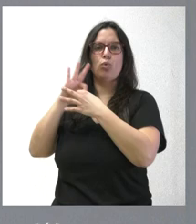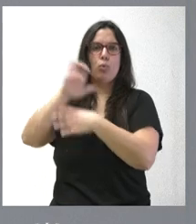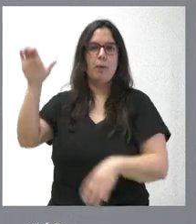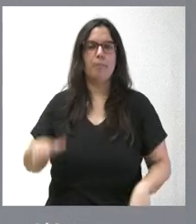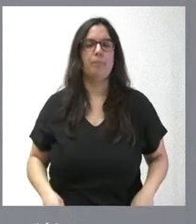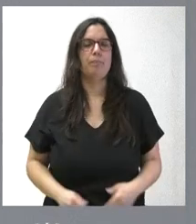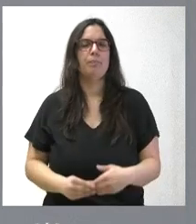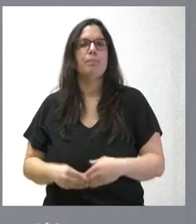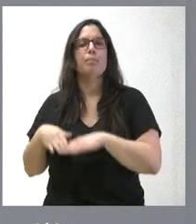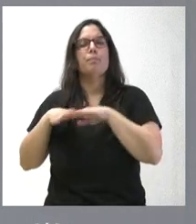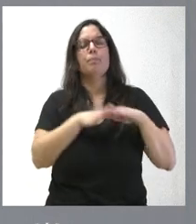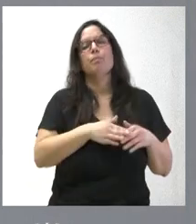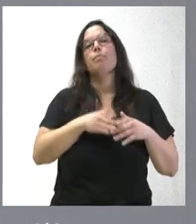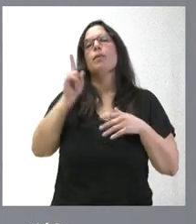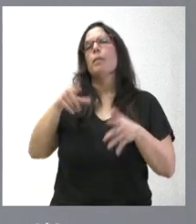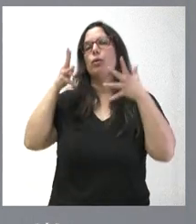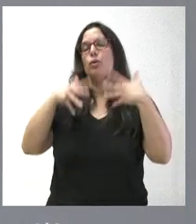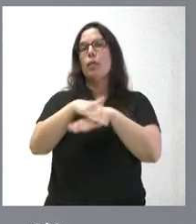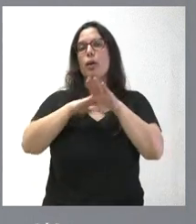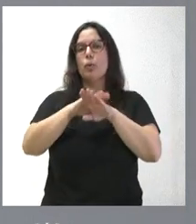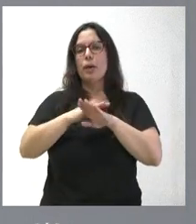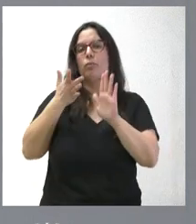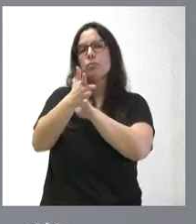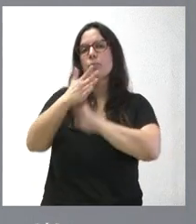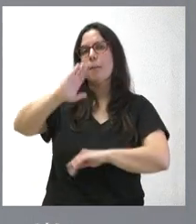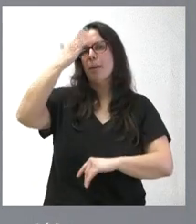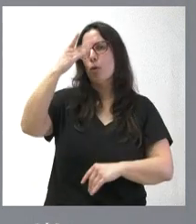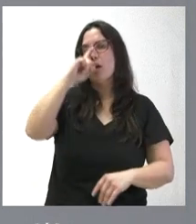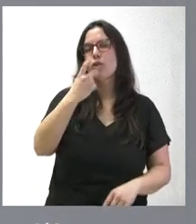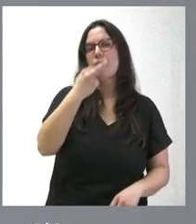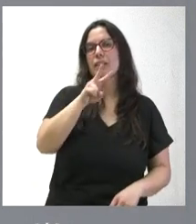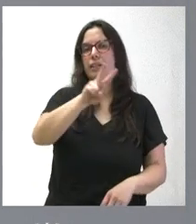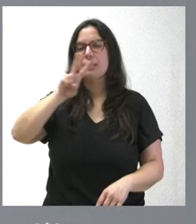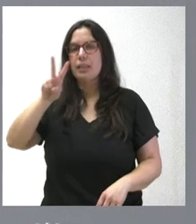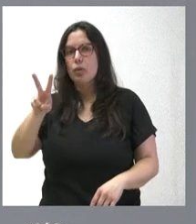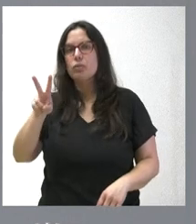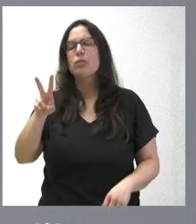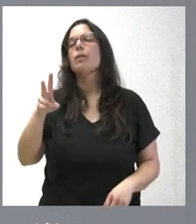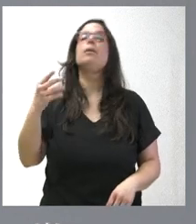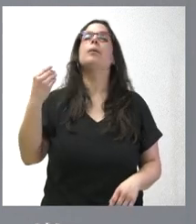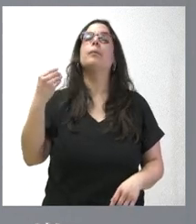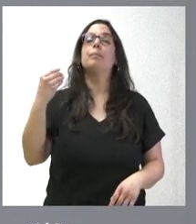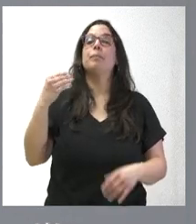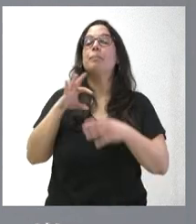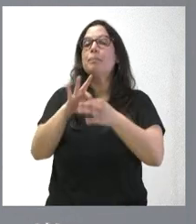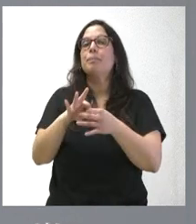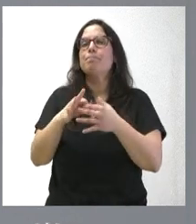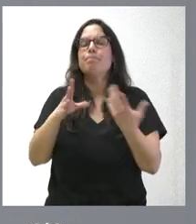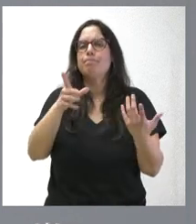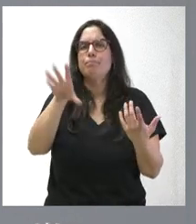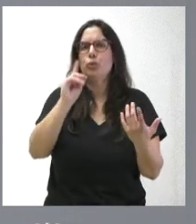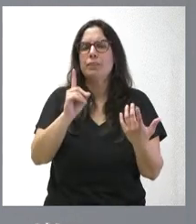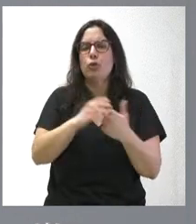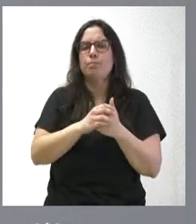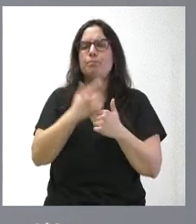Damos cuenta al Consejo de Gobierno de la memoria del año 2022 de la RIS3 en Castilla y León. Le significamos que se movilizaron un